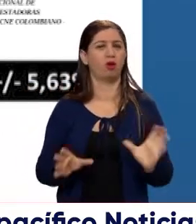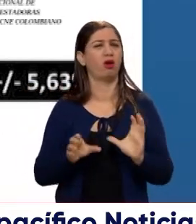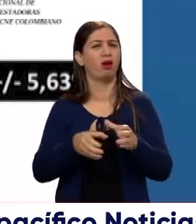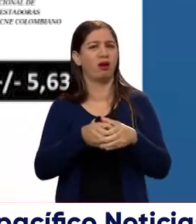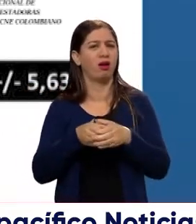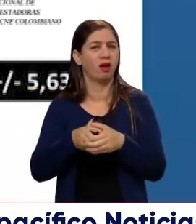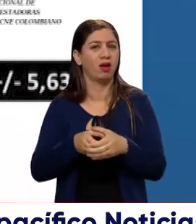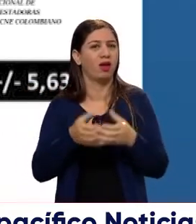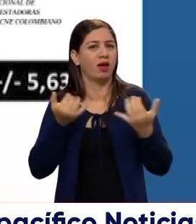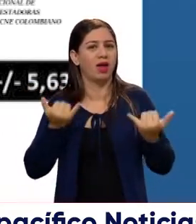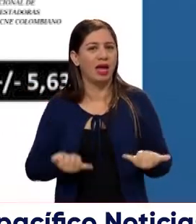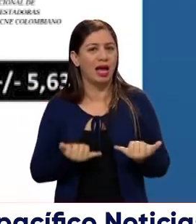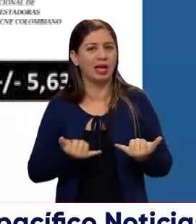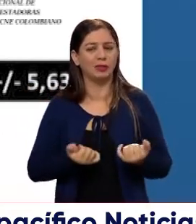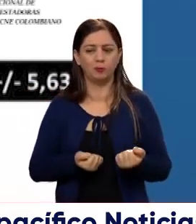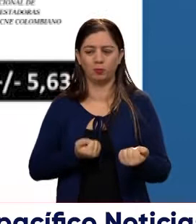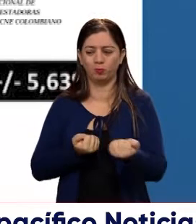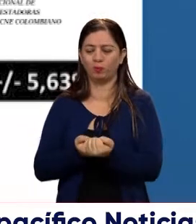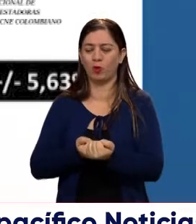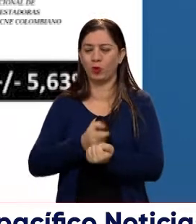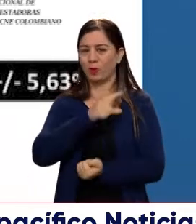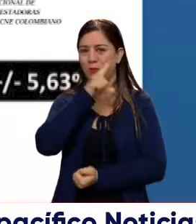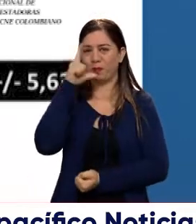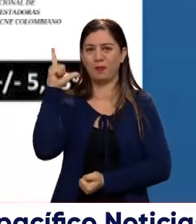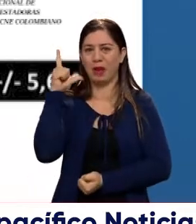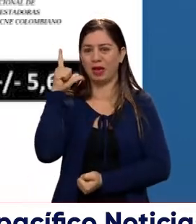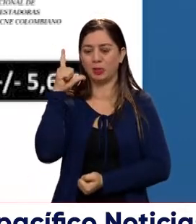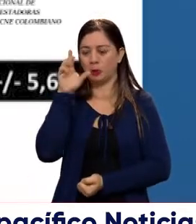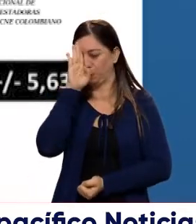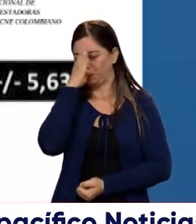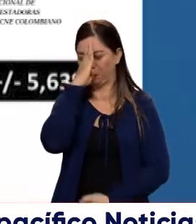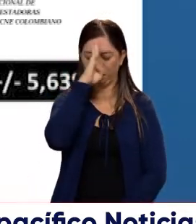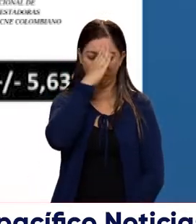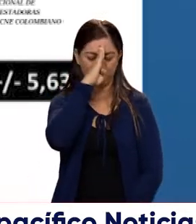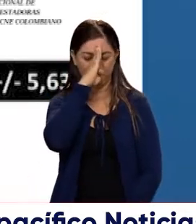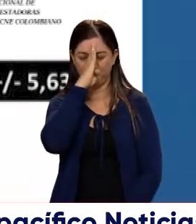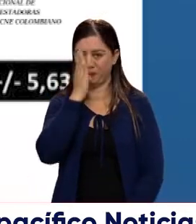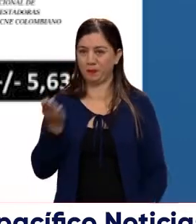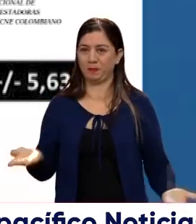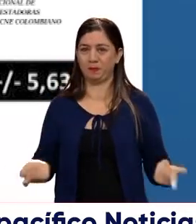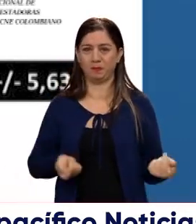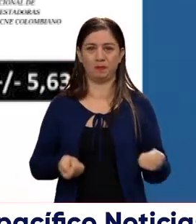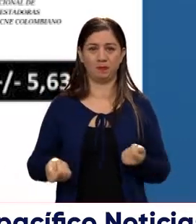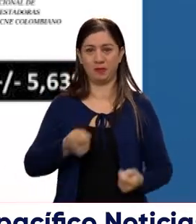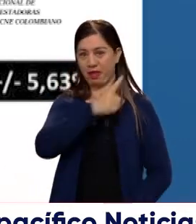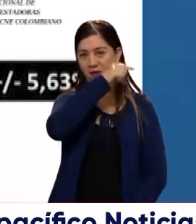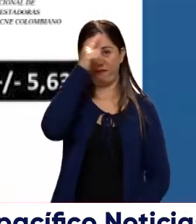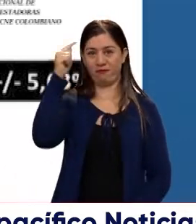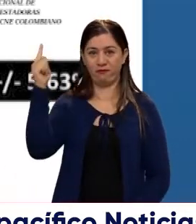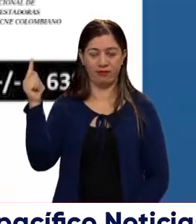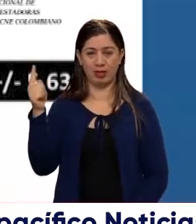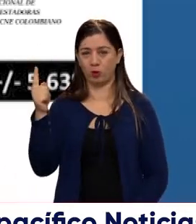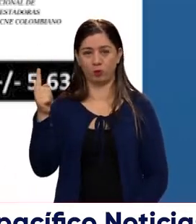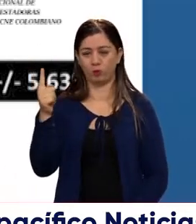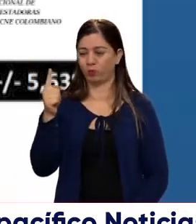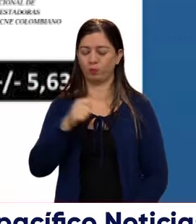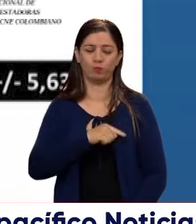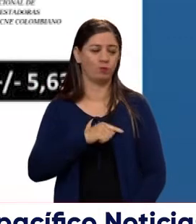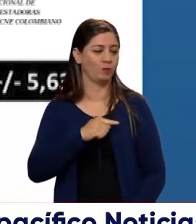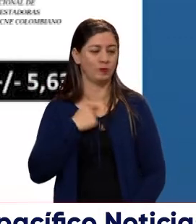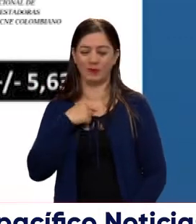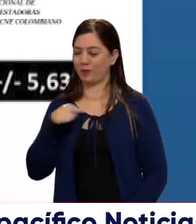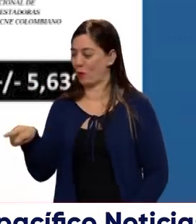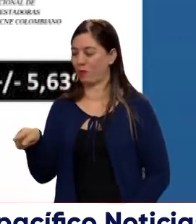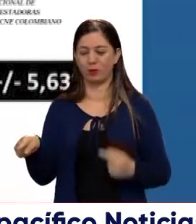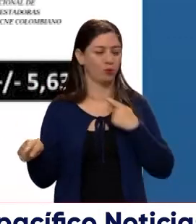que en este momento se está yendo a voto en blanco y a indecisos. Que son de Federico Gutiérrez que no están con